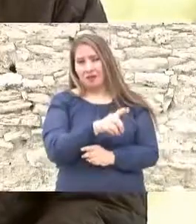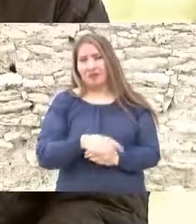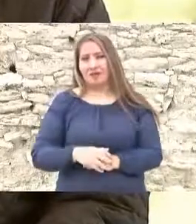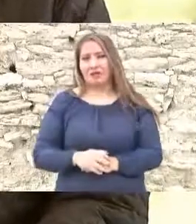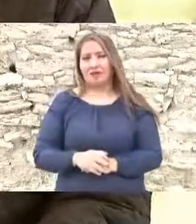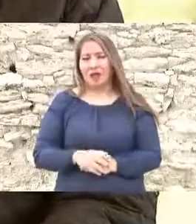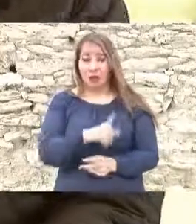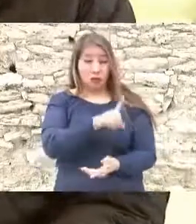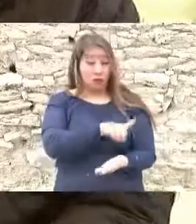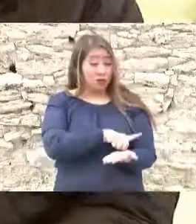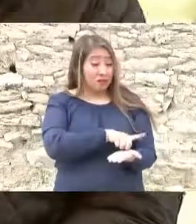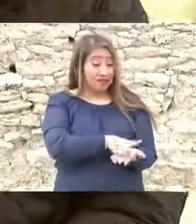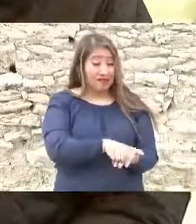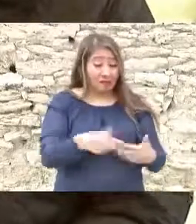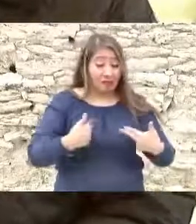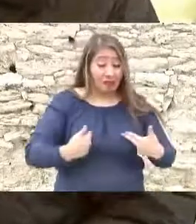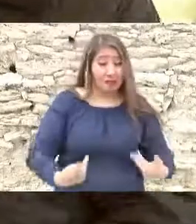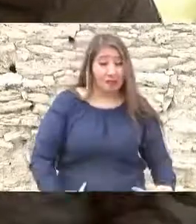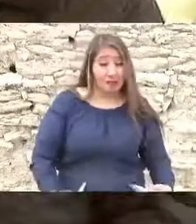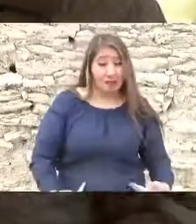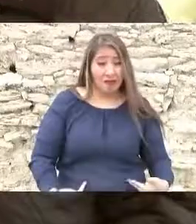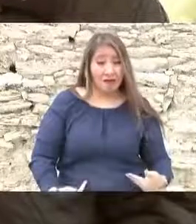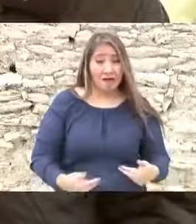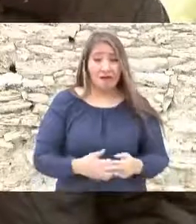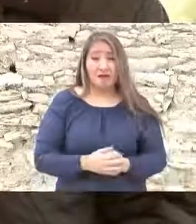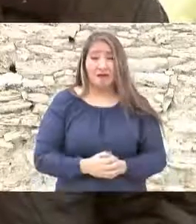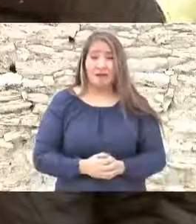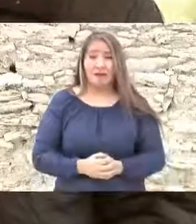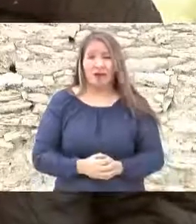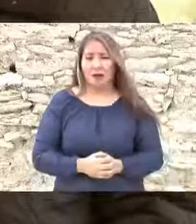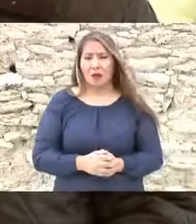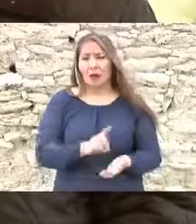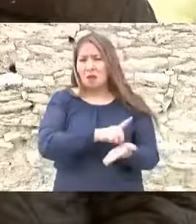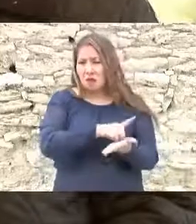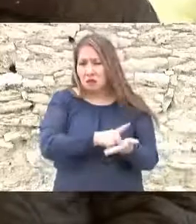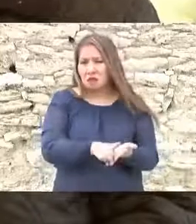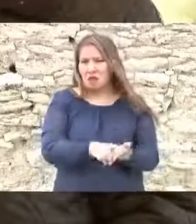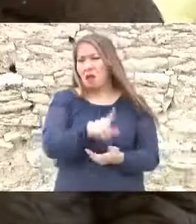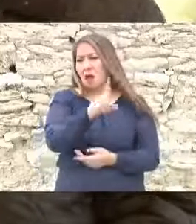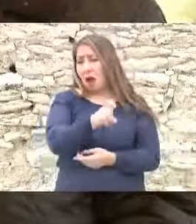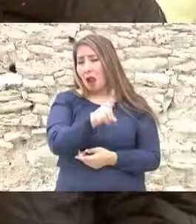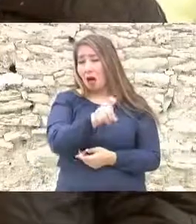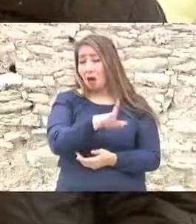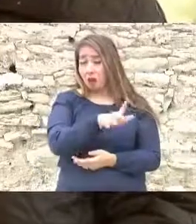es un derecho humano el derecho al agua